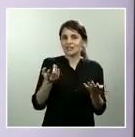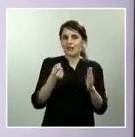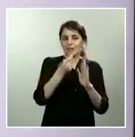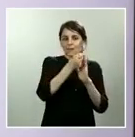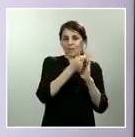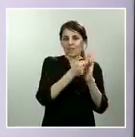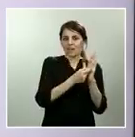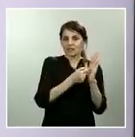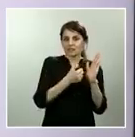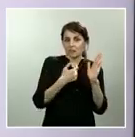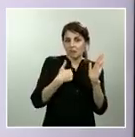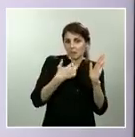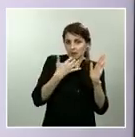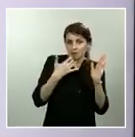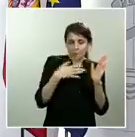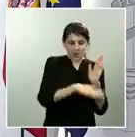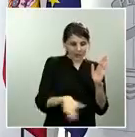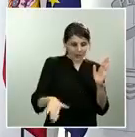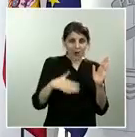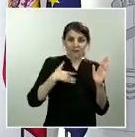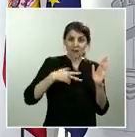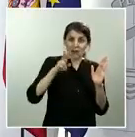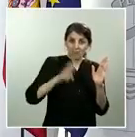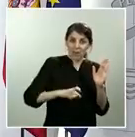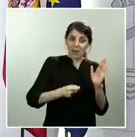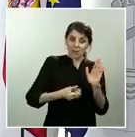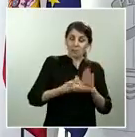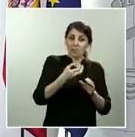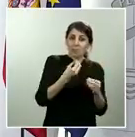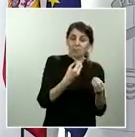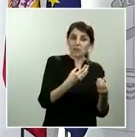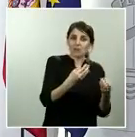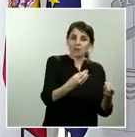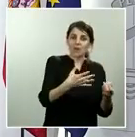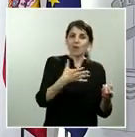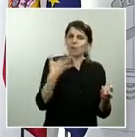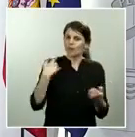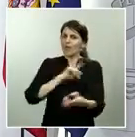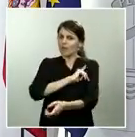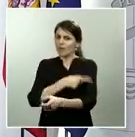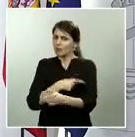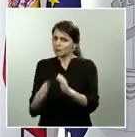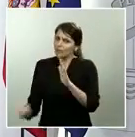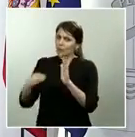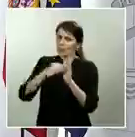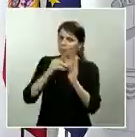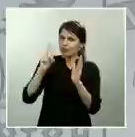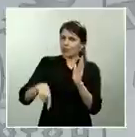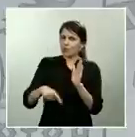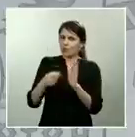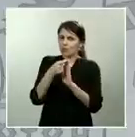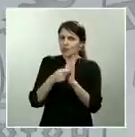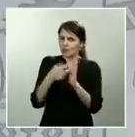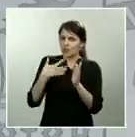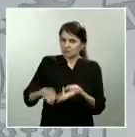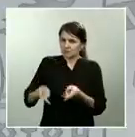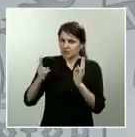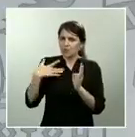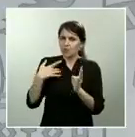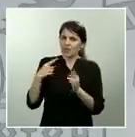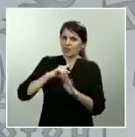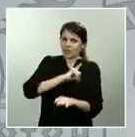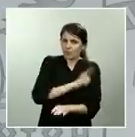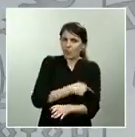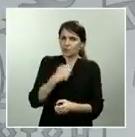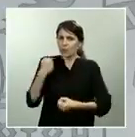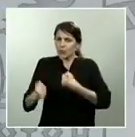tomar como ejemplo o es una posibilidad que está barajando el gobierno ahora mismo muchas gracias sí gracias Pedro yo en relación